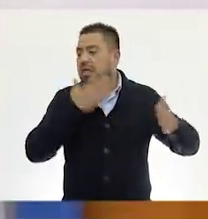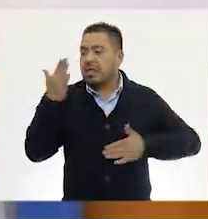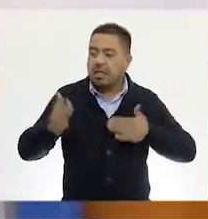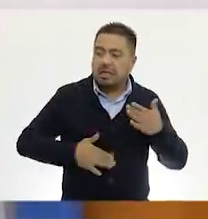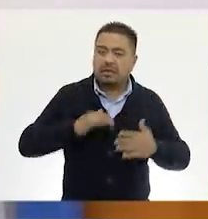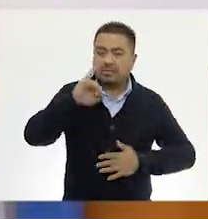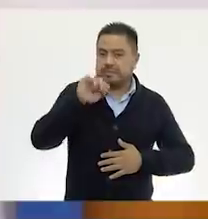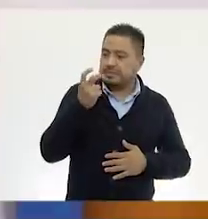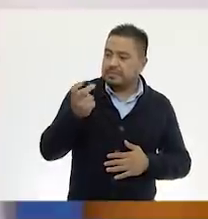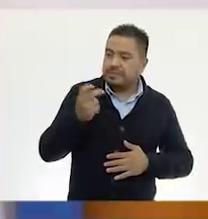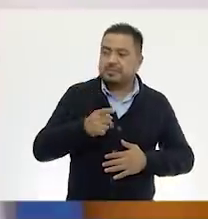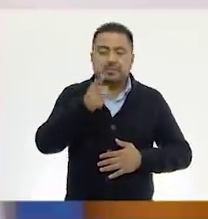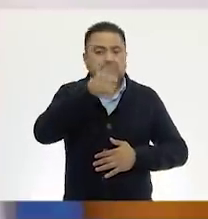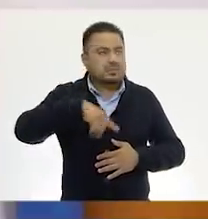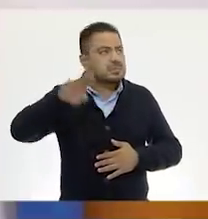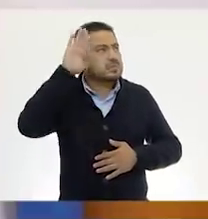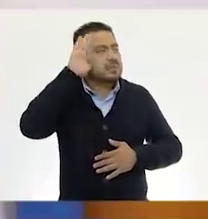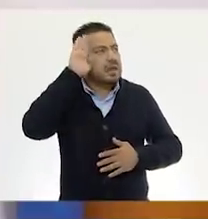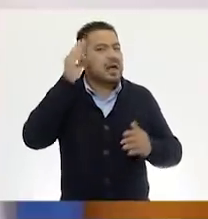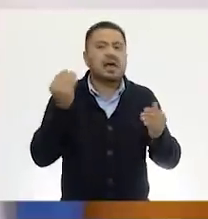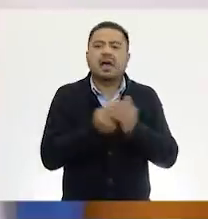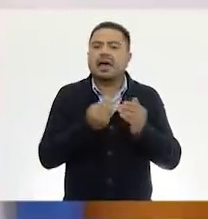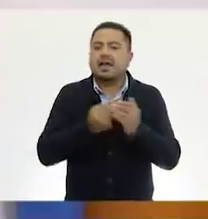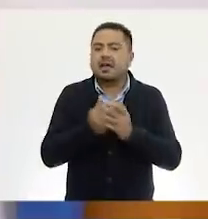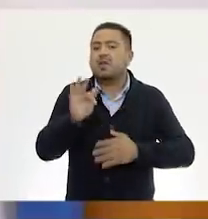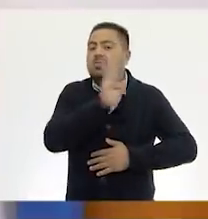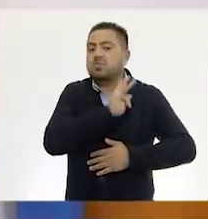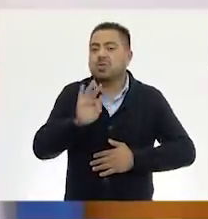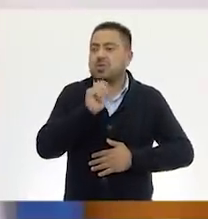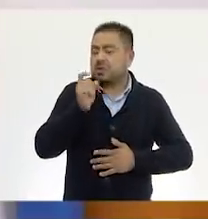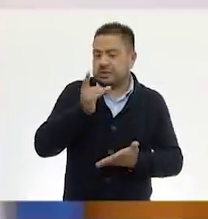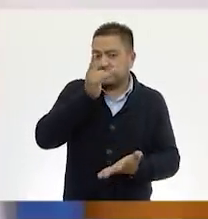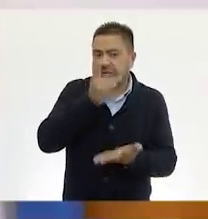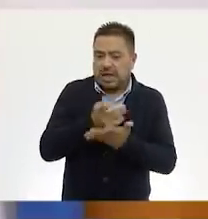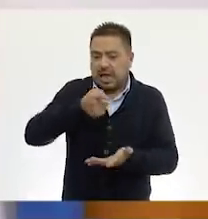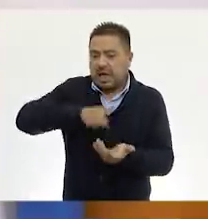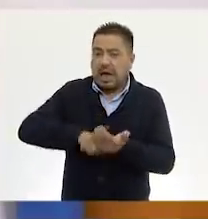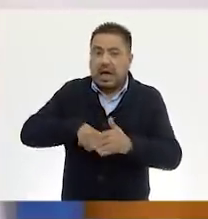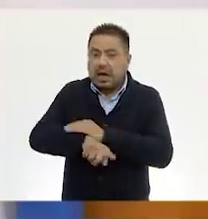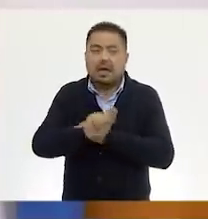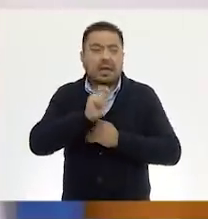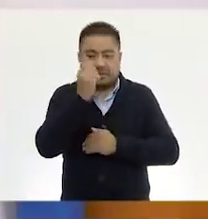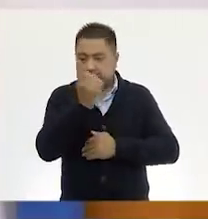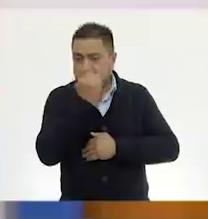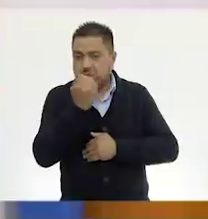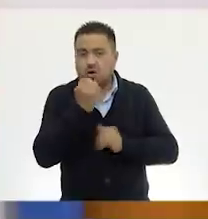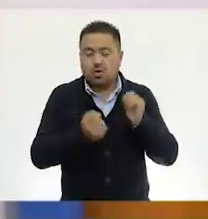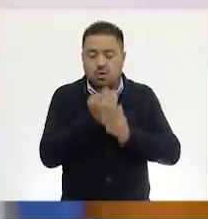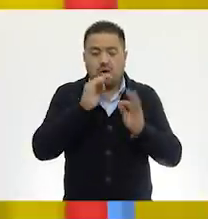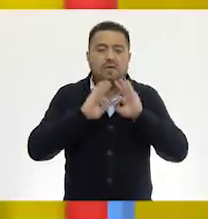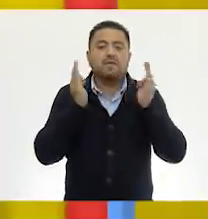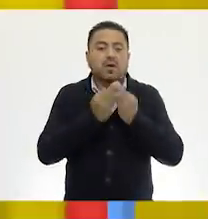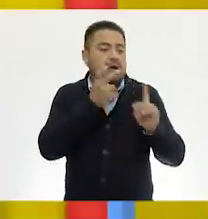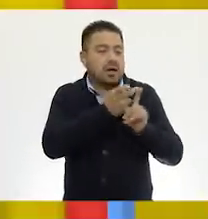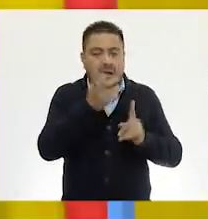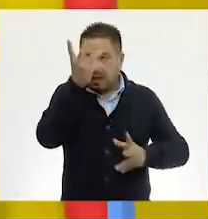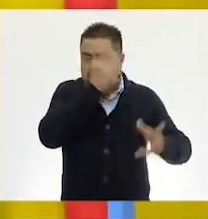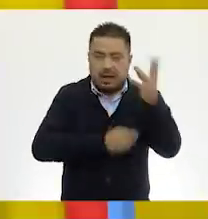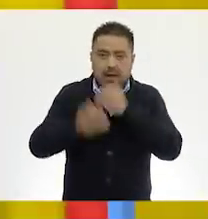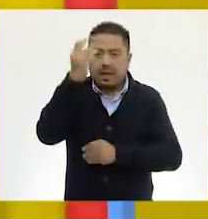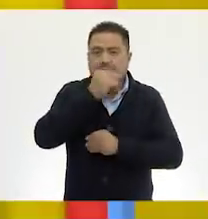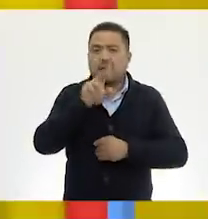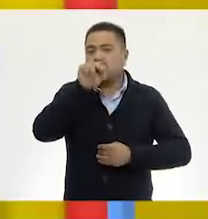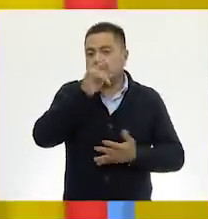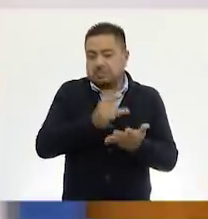Exactamente. bien. ¿Pensaban que las clases podían ser solamente dentro de una escuela? Con esta nueva forma hemos aprendido que